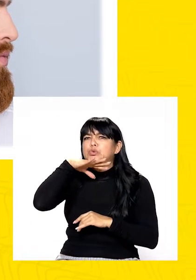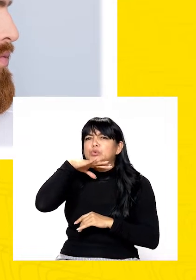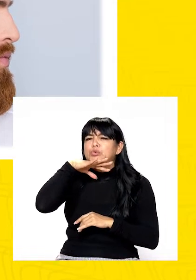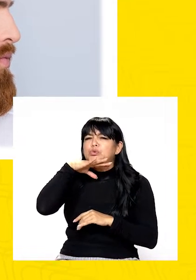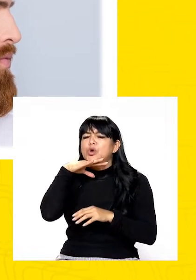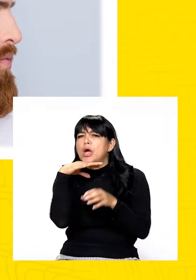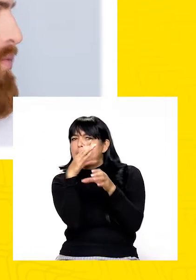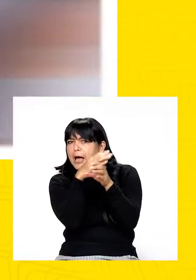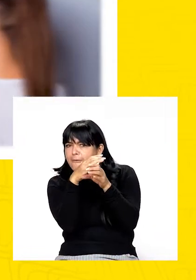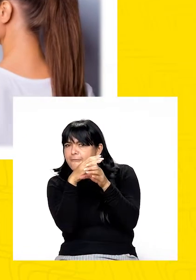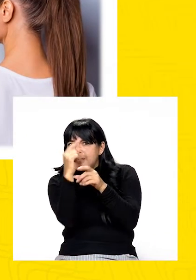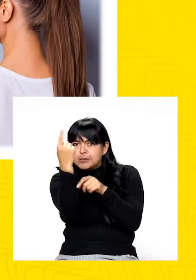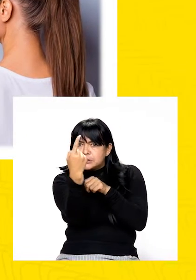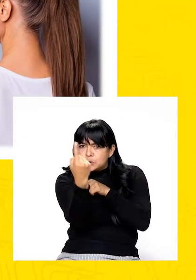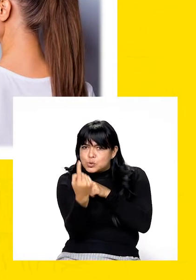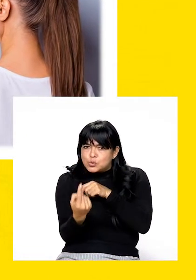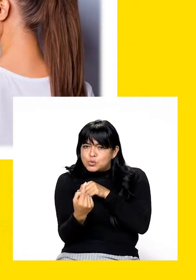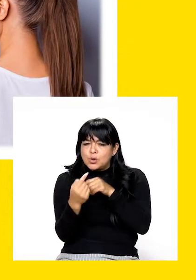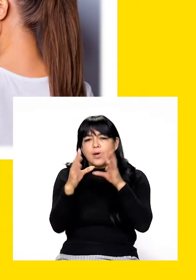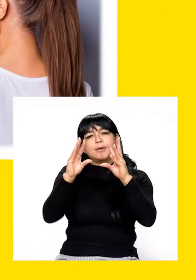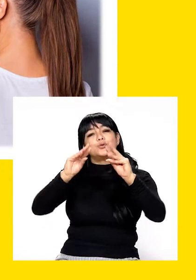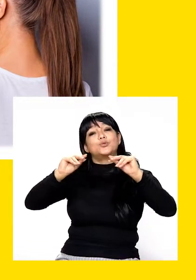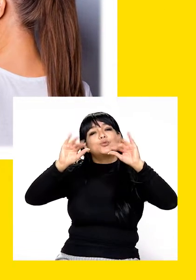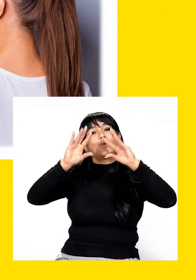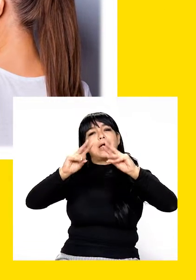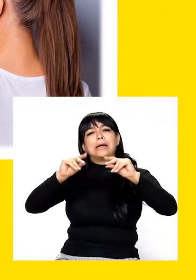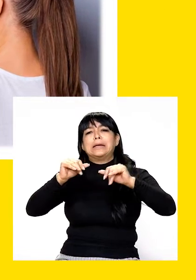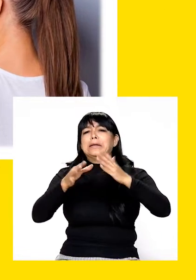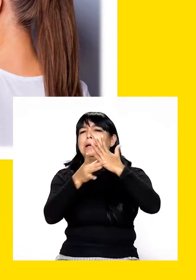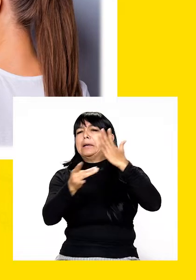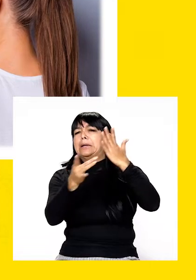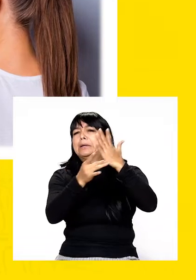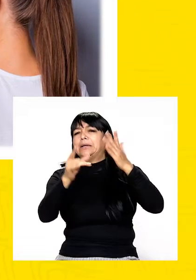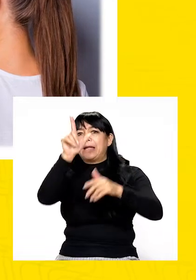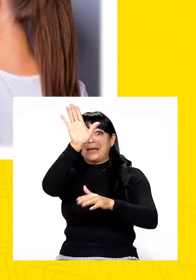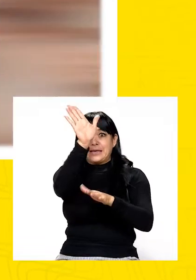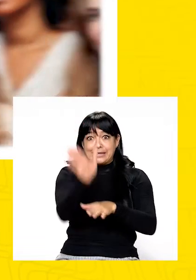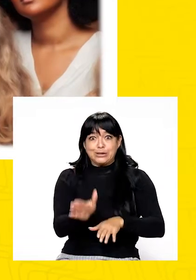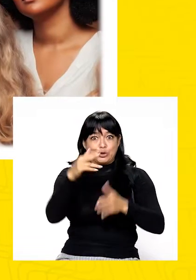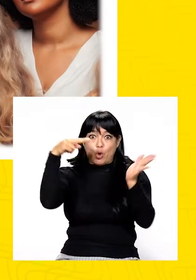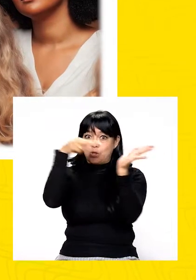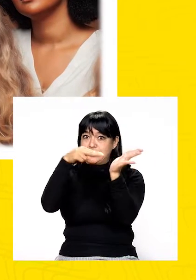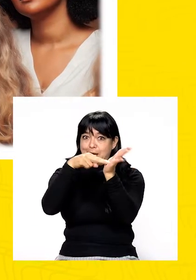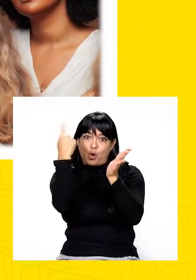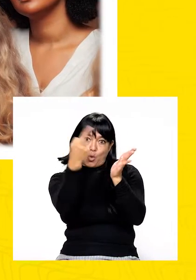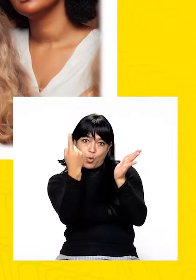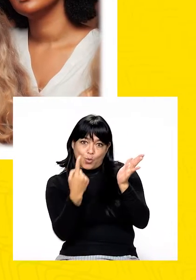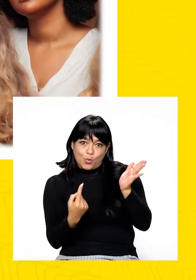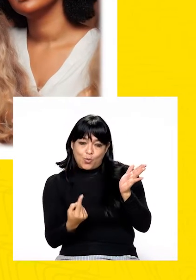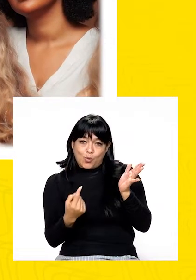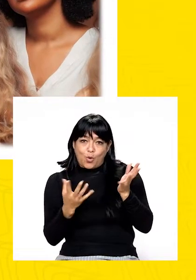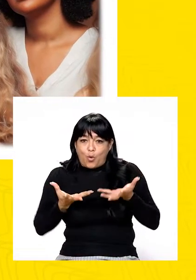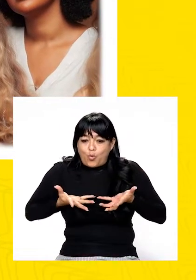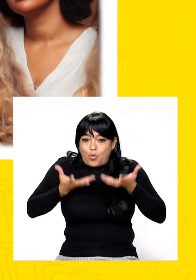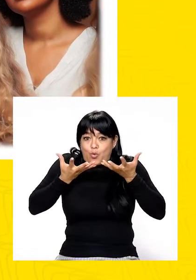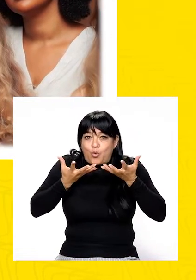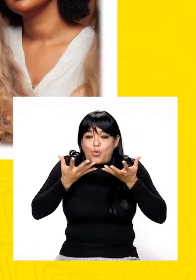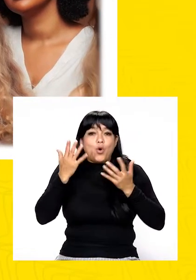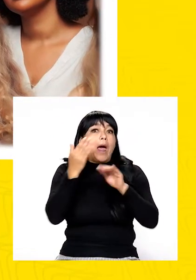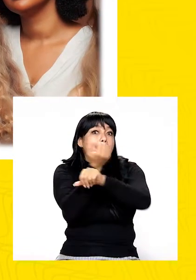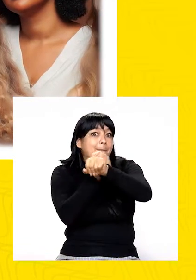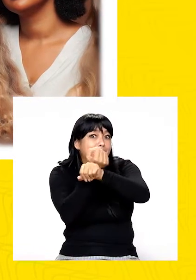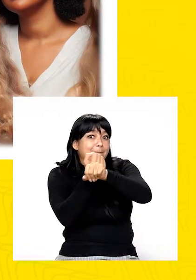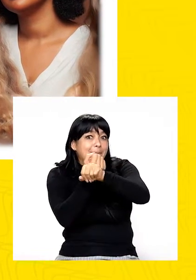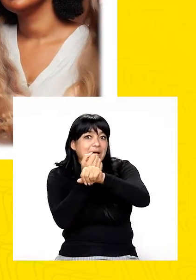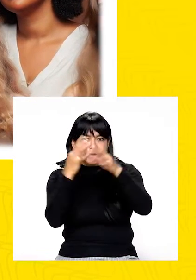sucio, castaño, rizado, sedosos, grasosos, liso, negro, ondulado, recogido,